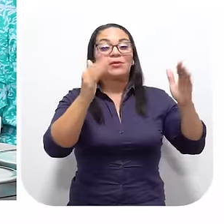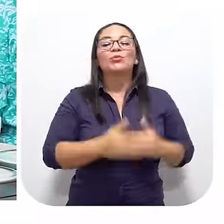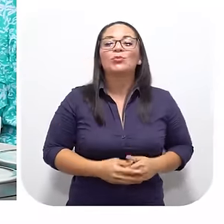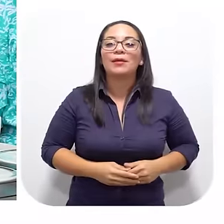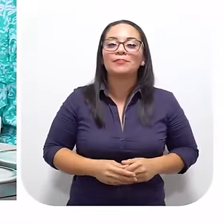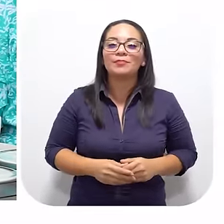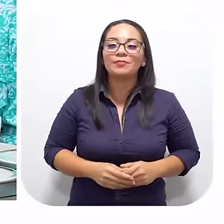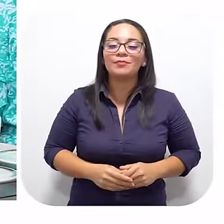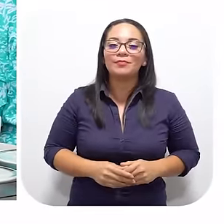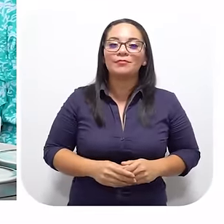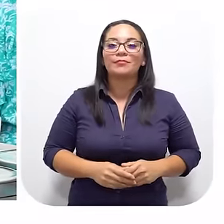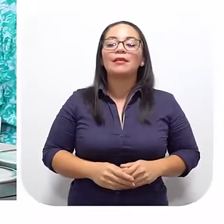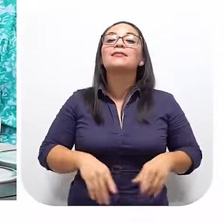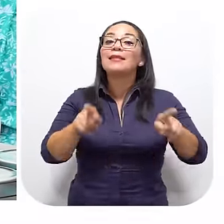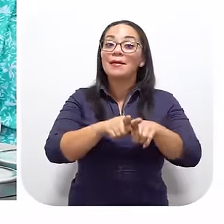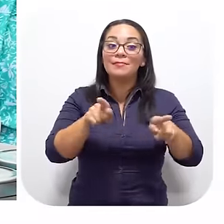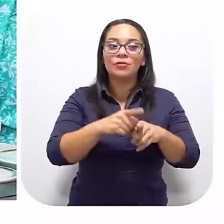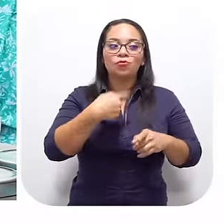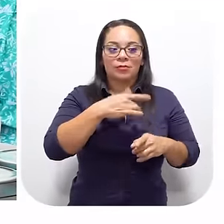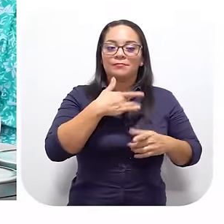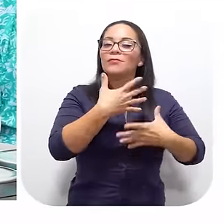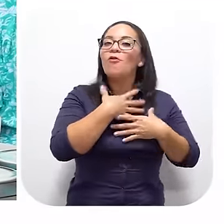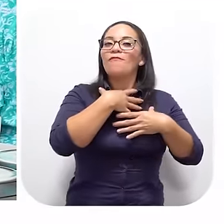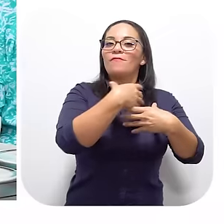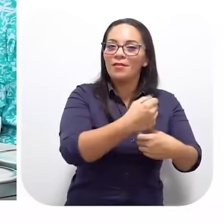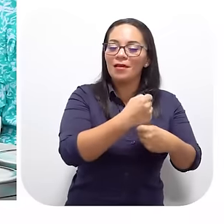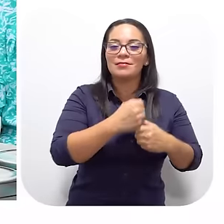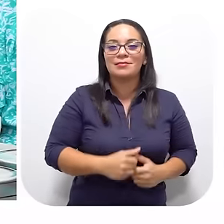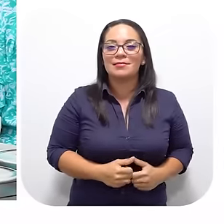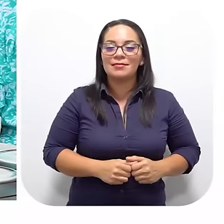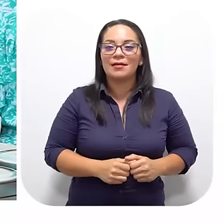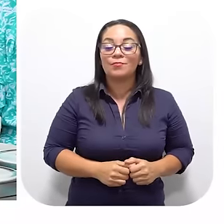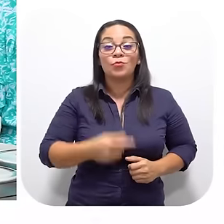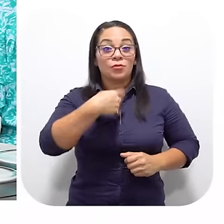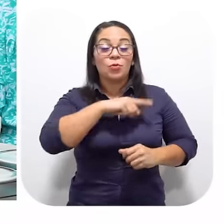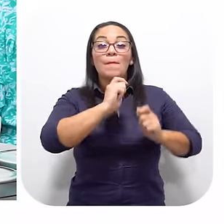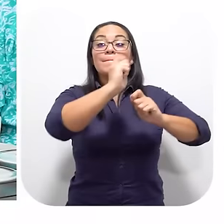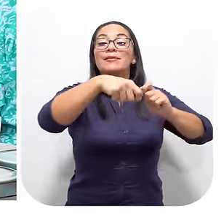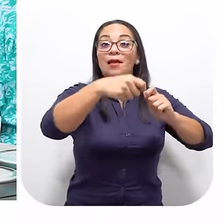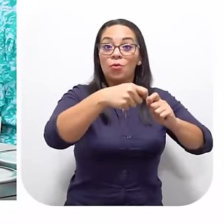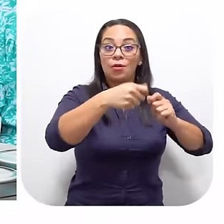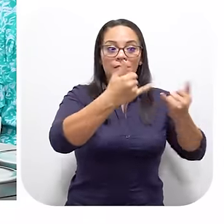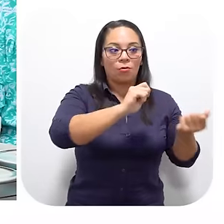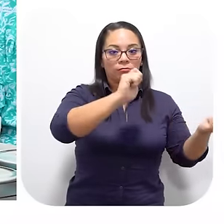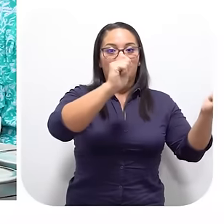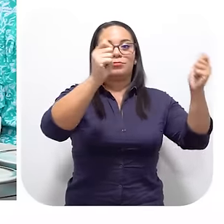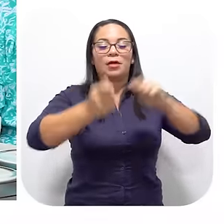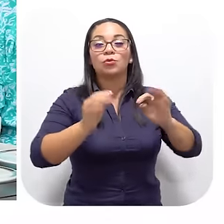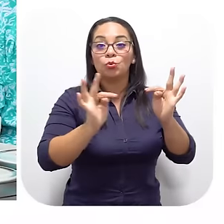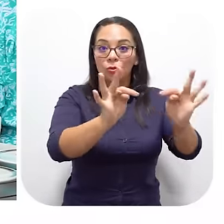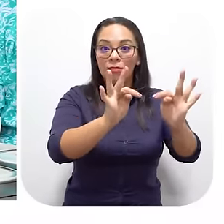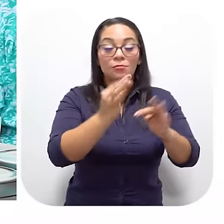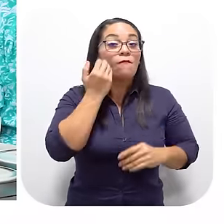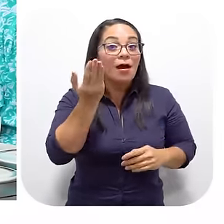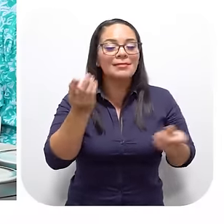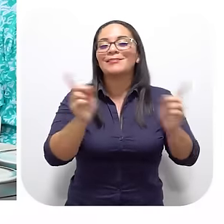tenido Y la apertura Y hemos también Ganado mucha Confianza ¿Verdad? Porque al ser Pescadores Y pasar a